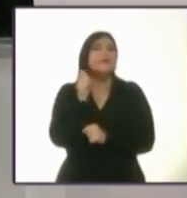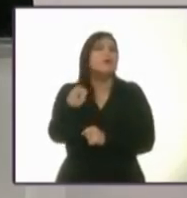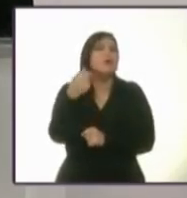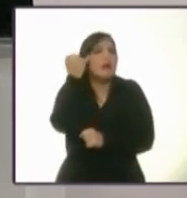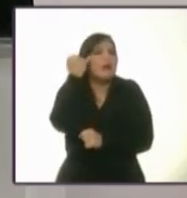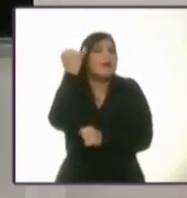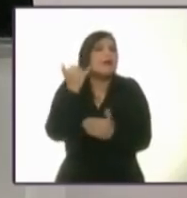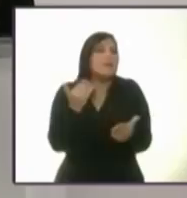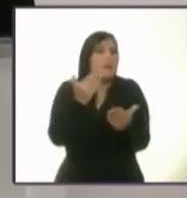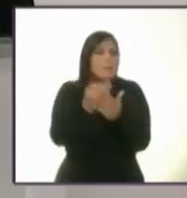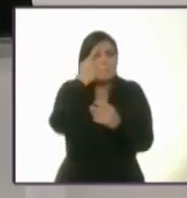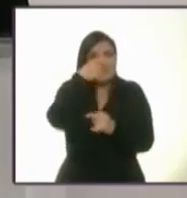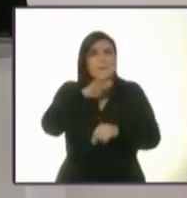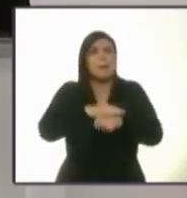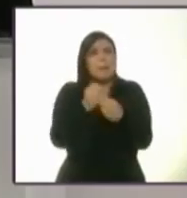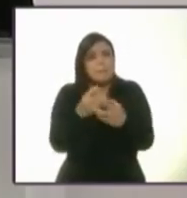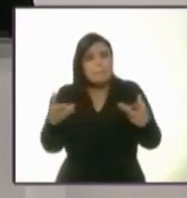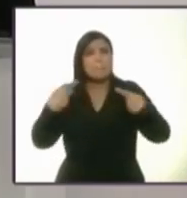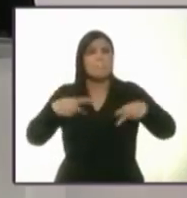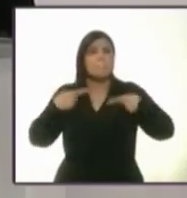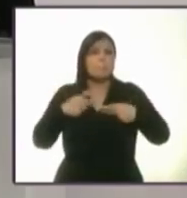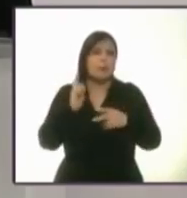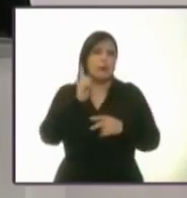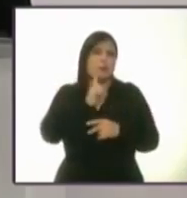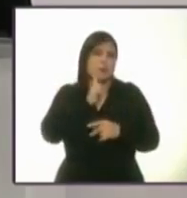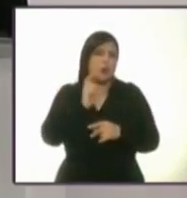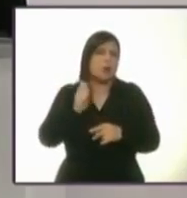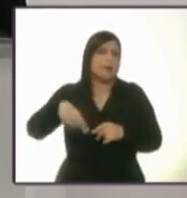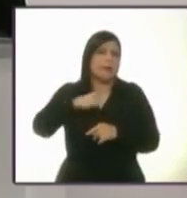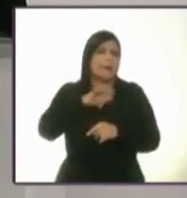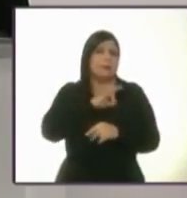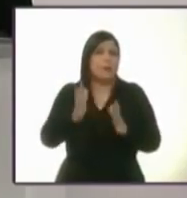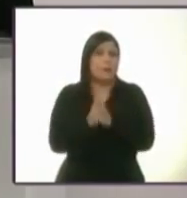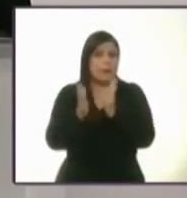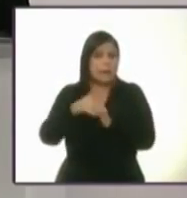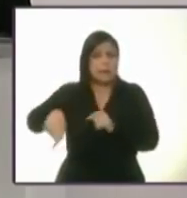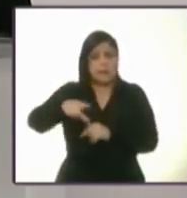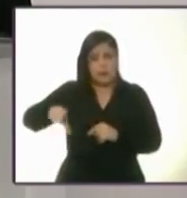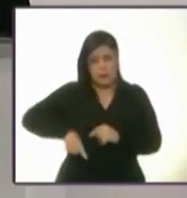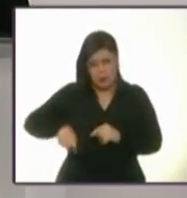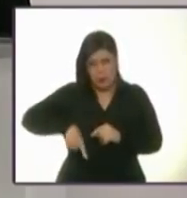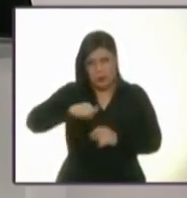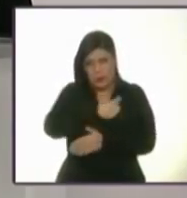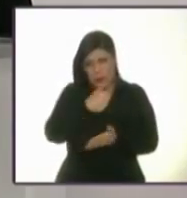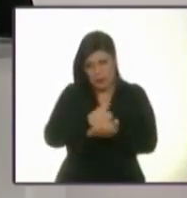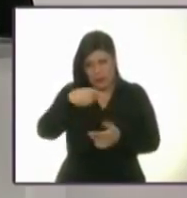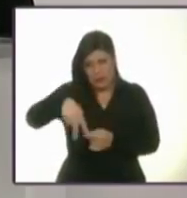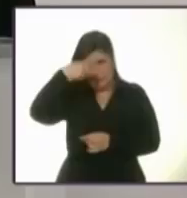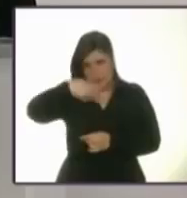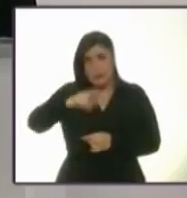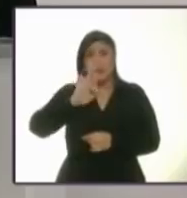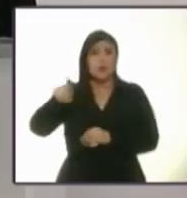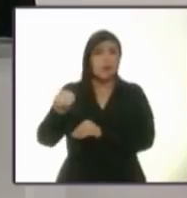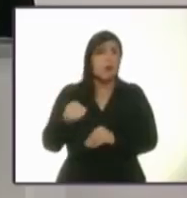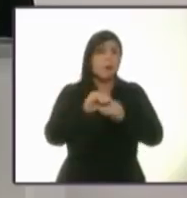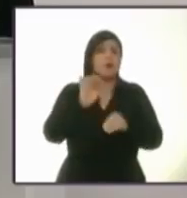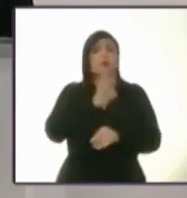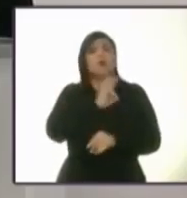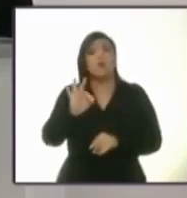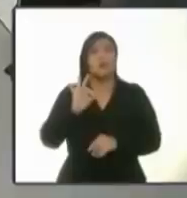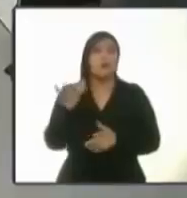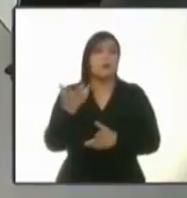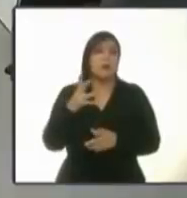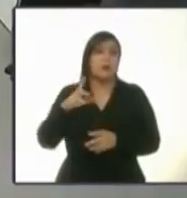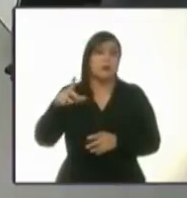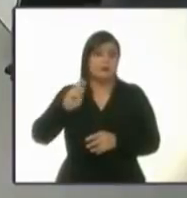aumentar la participación de las mujeres en el gobierno capitalino de llegar a ser la próxima jefa de gobierno. Adelante, tiene un